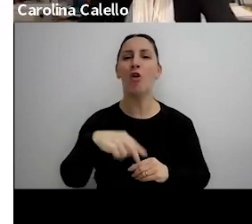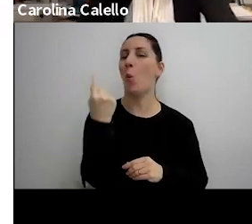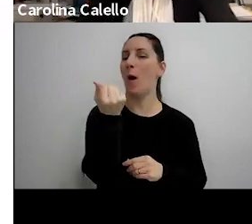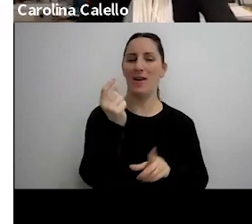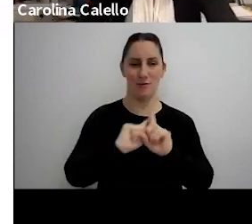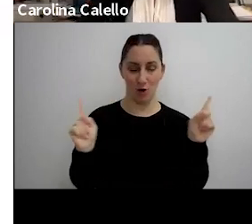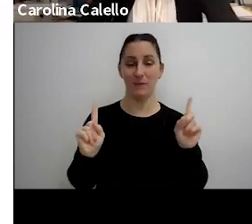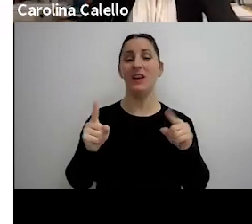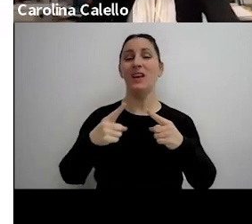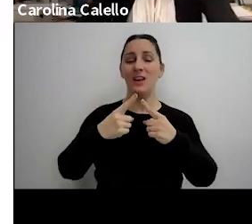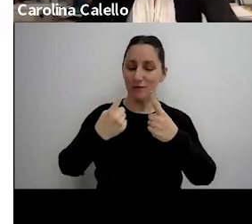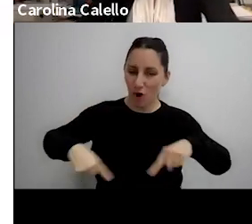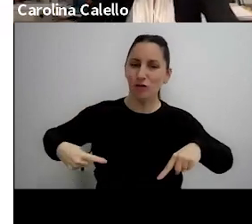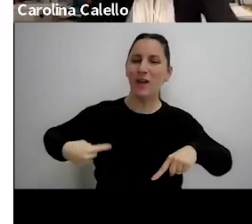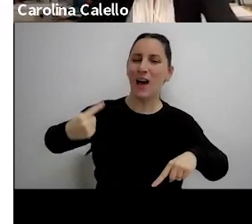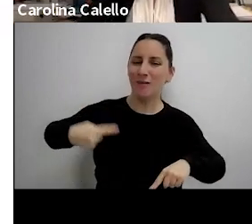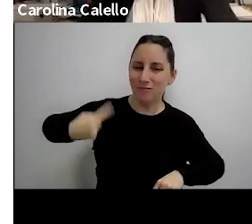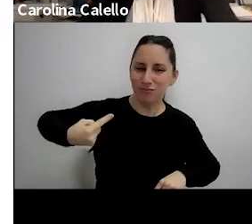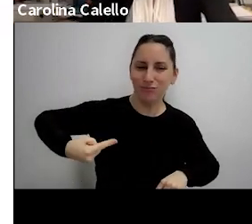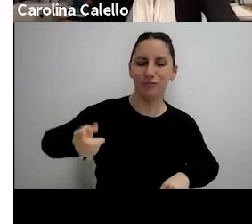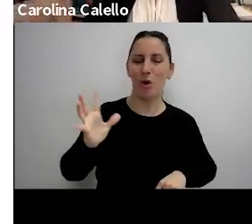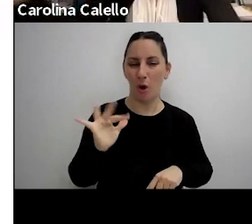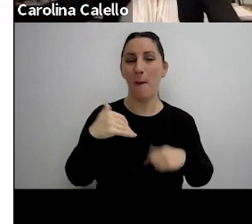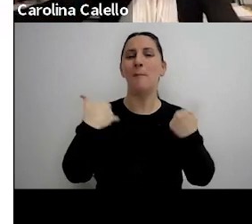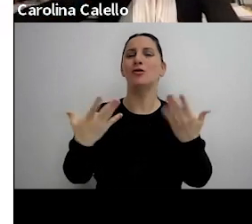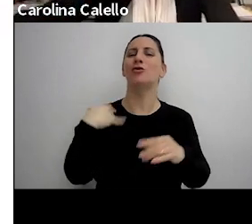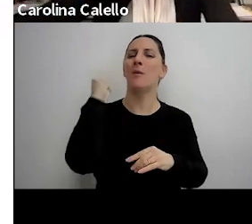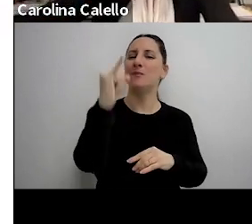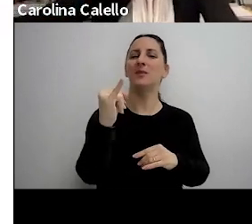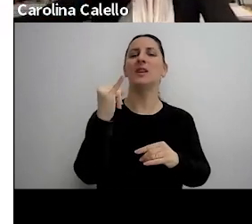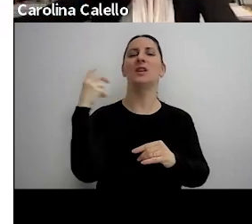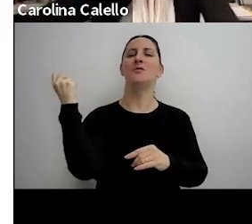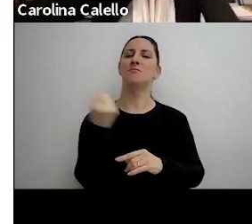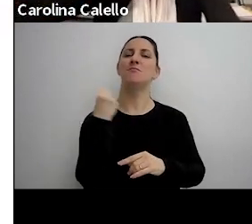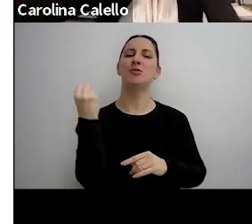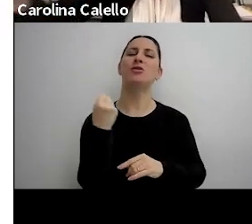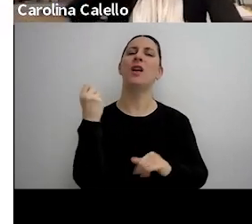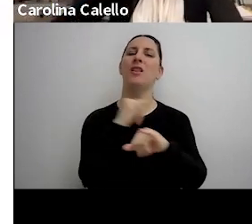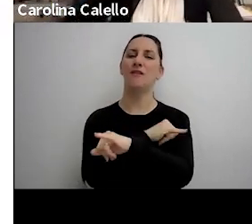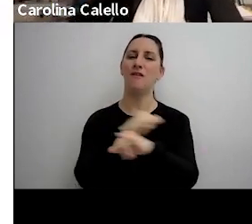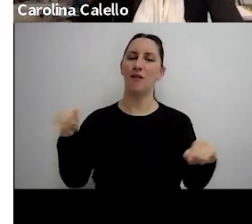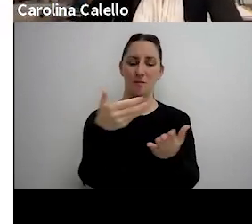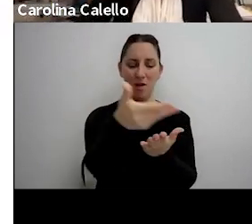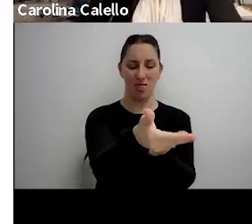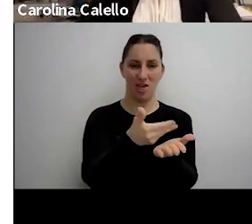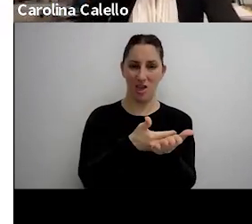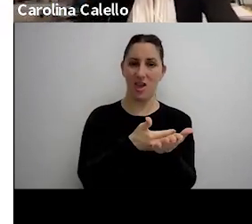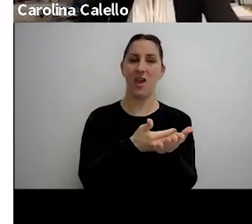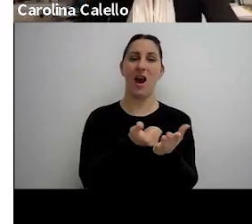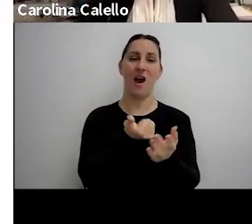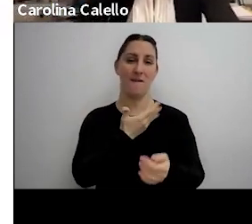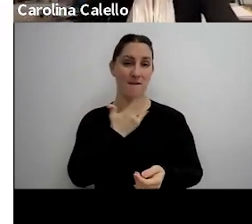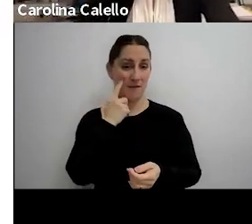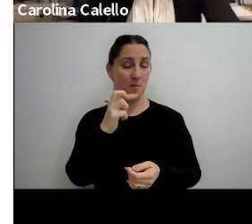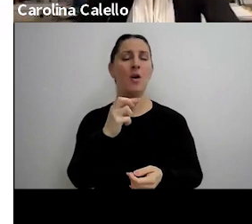la práctica por eso yo les decía la importancia del informe de inspección porque en la práctica